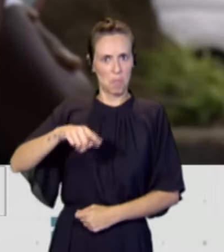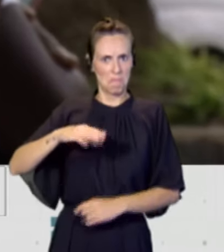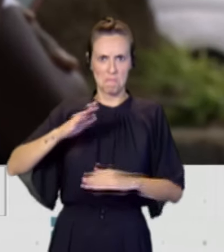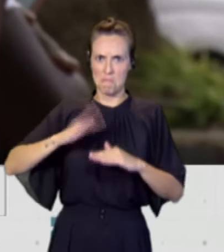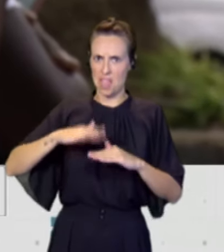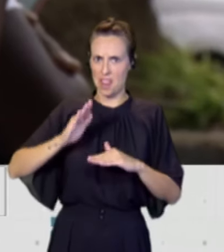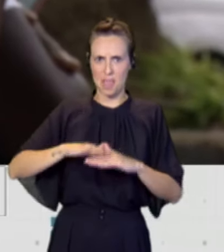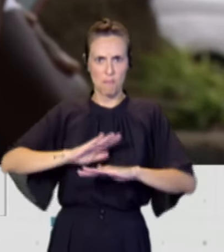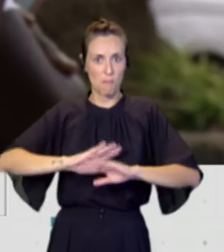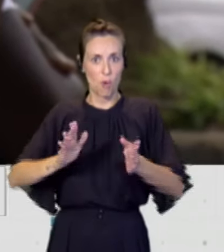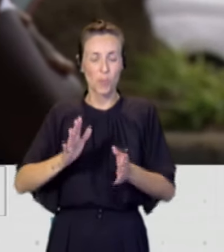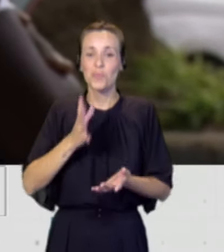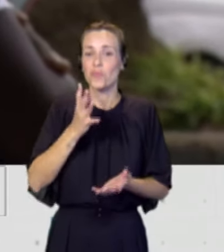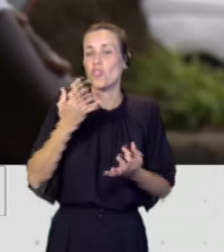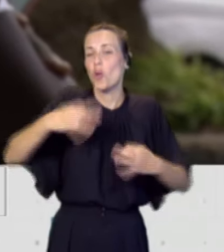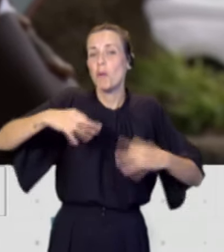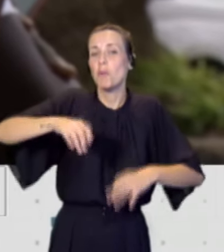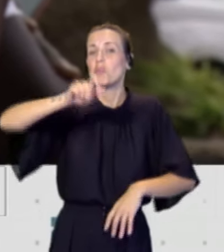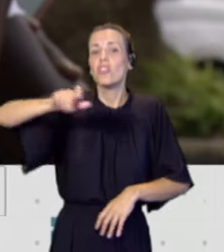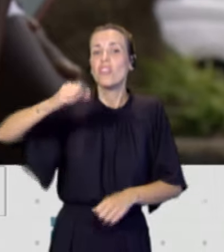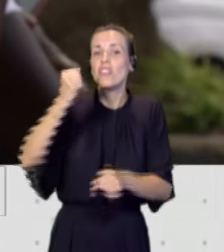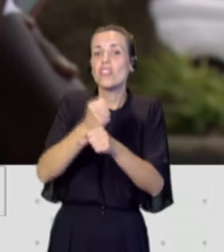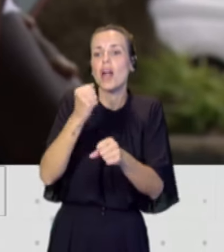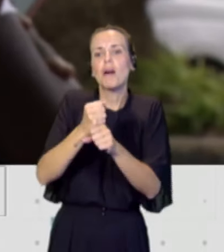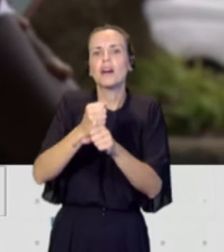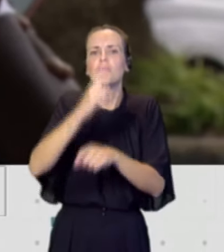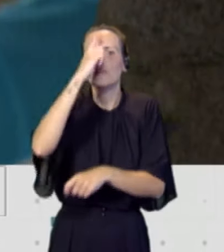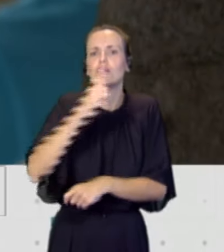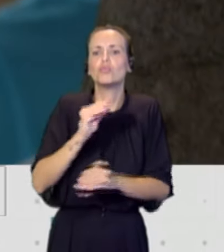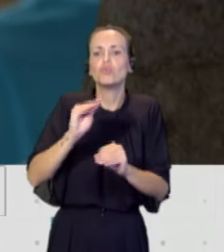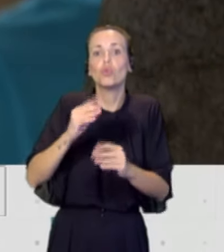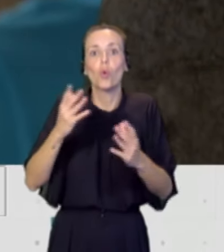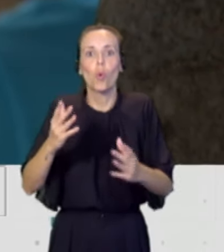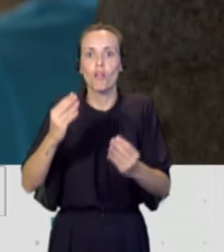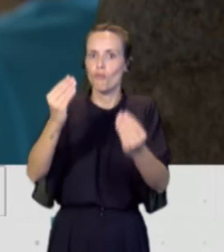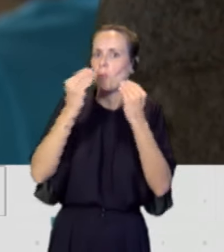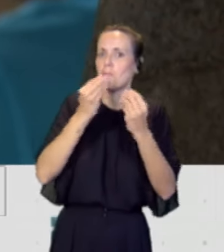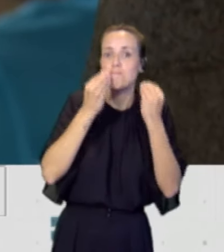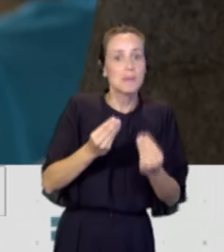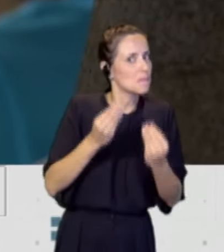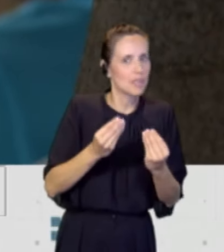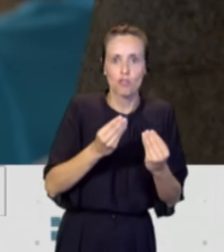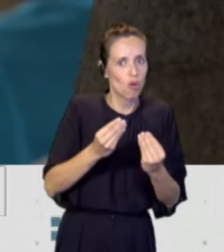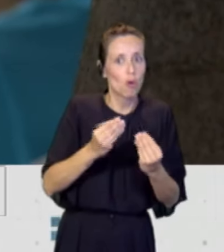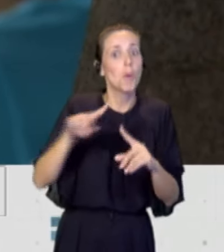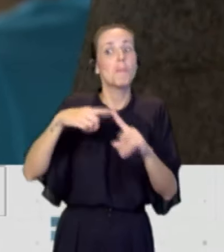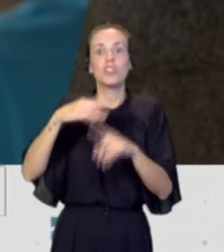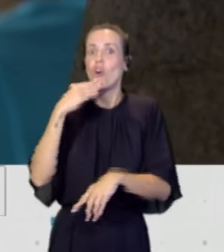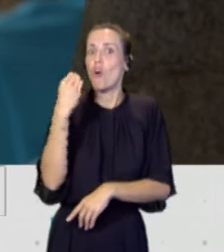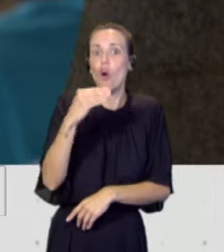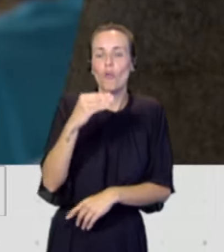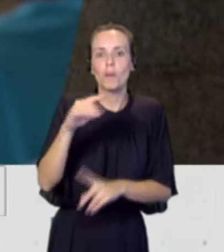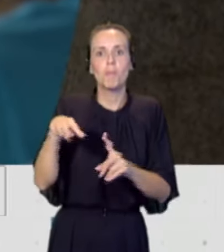trabajador de menores, se trata de un trabajador ahora mismo, en muchas ocasiones no cualificado, muy joven y muy maleable, en cuanto a que